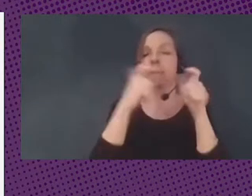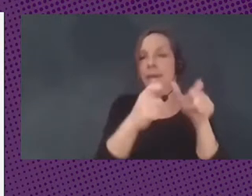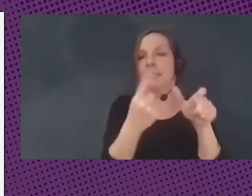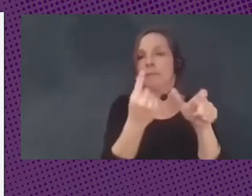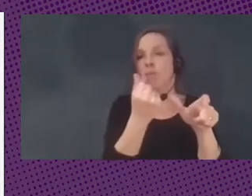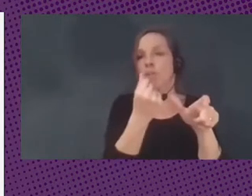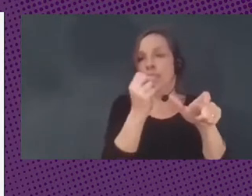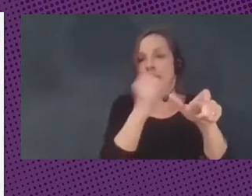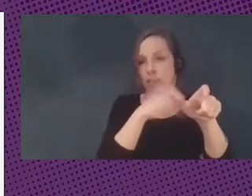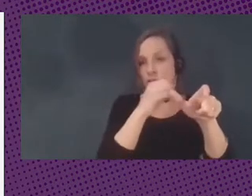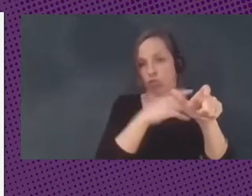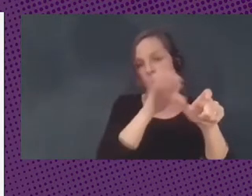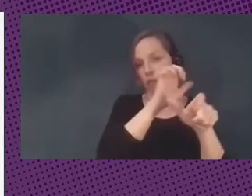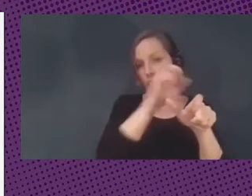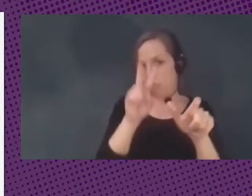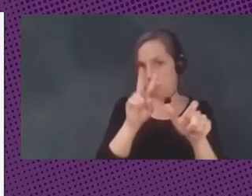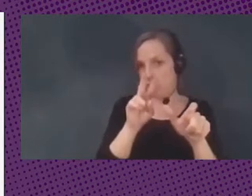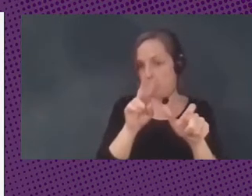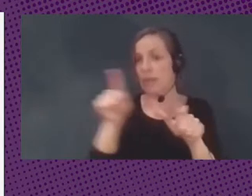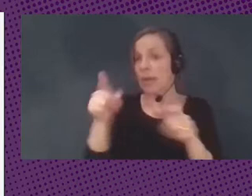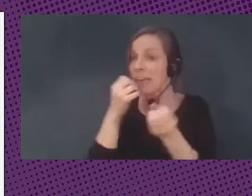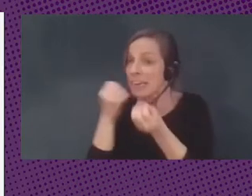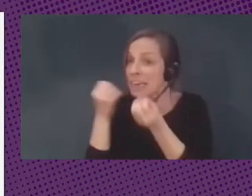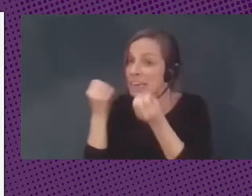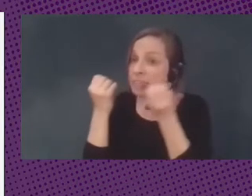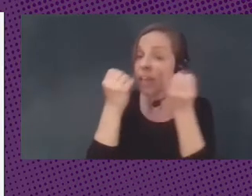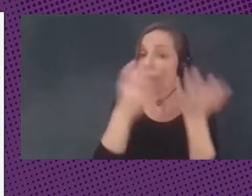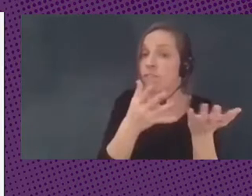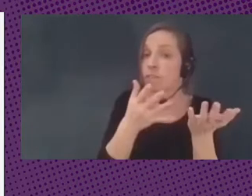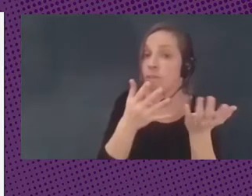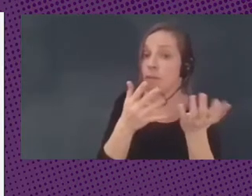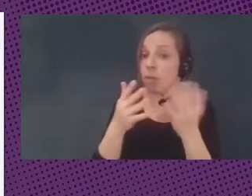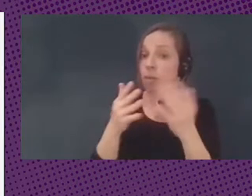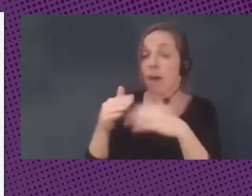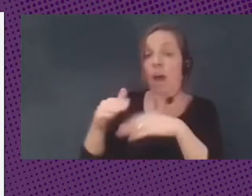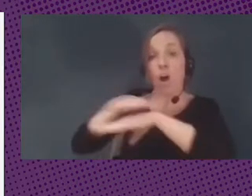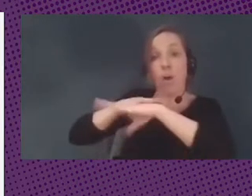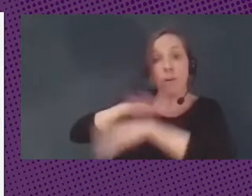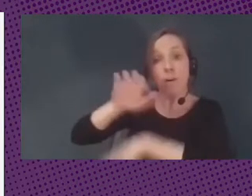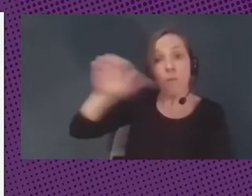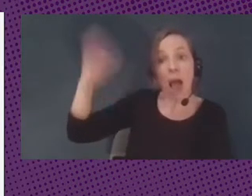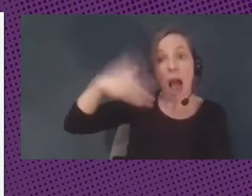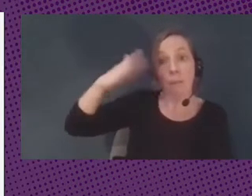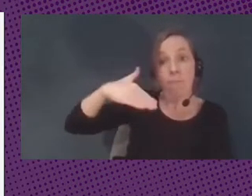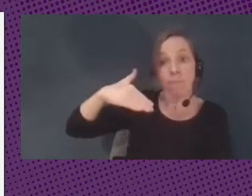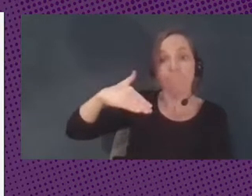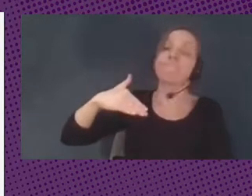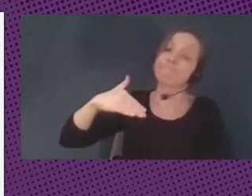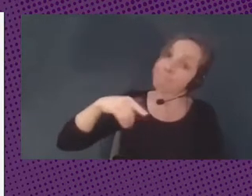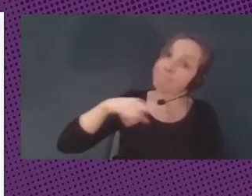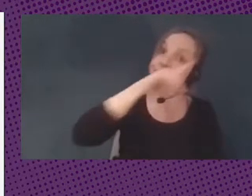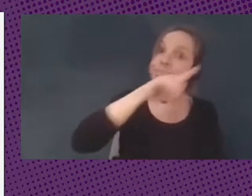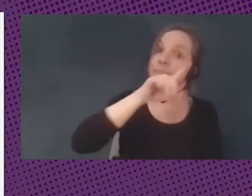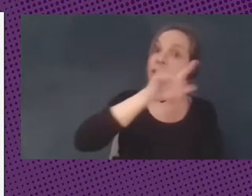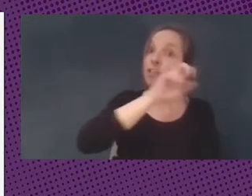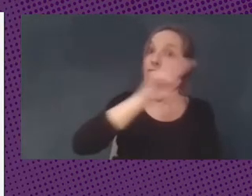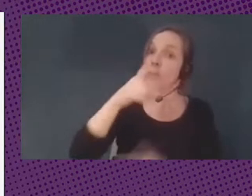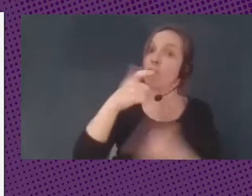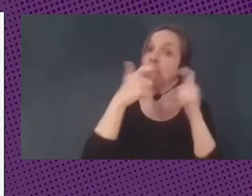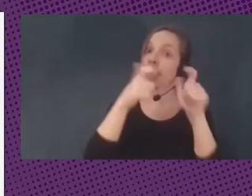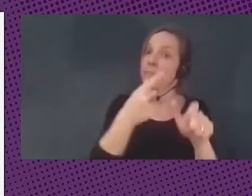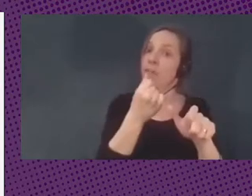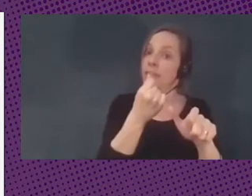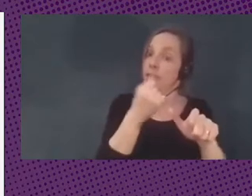Unidos. Esta información ni siquiera tienen los gobiernos europeos, pero sí la tiene el Departamento del Tesoro de los Estados Unidos.